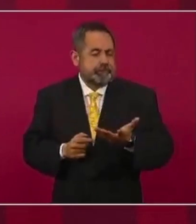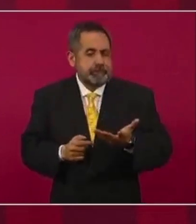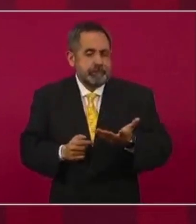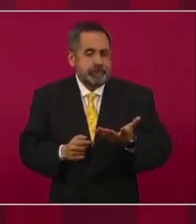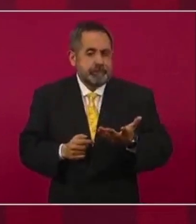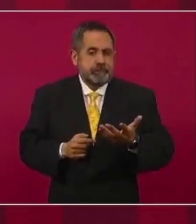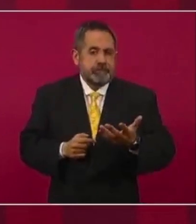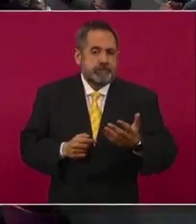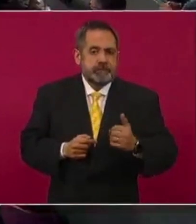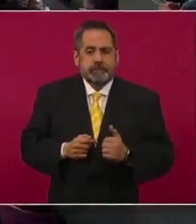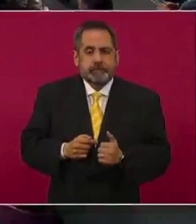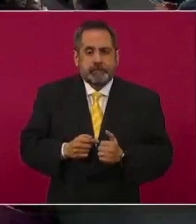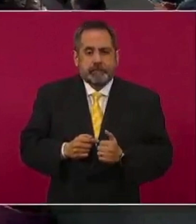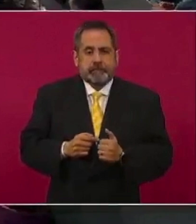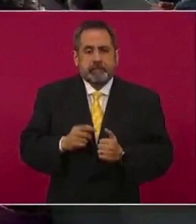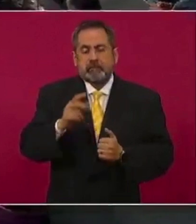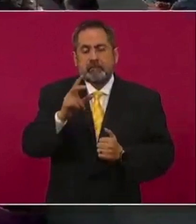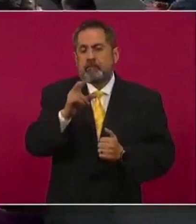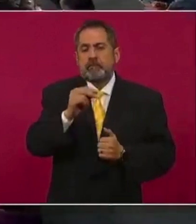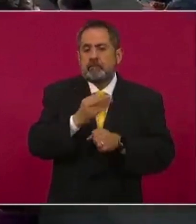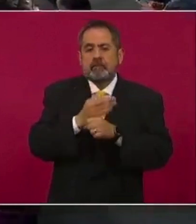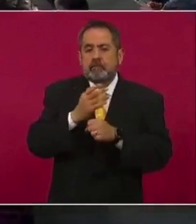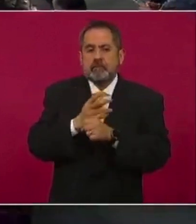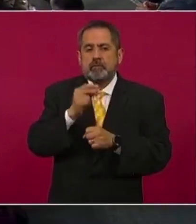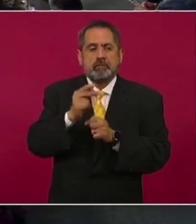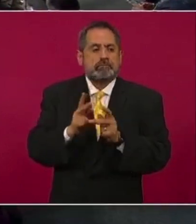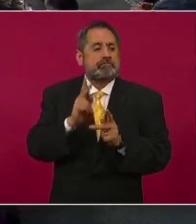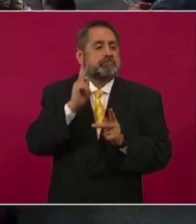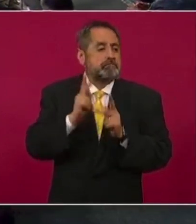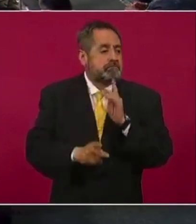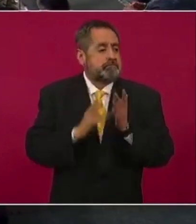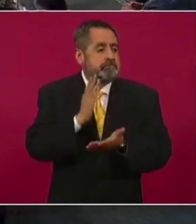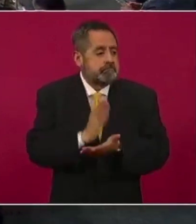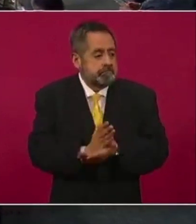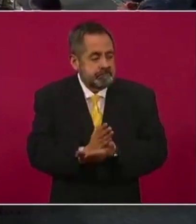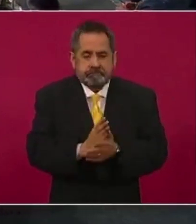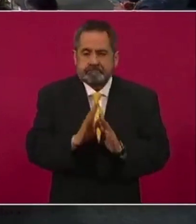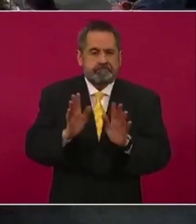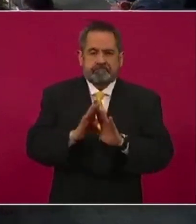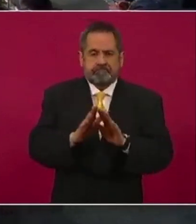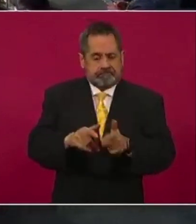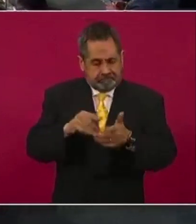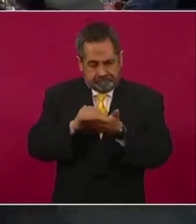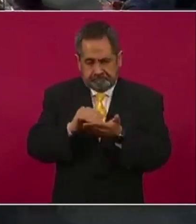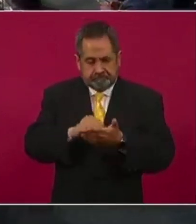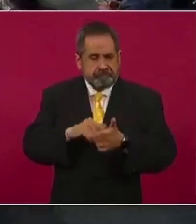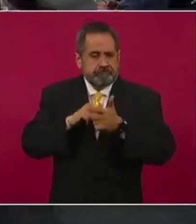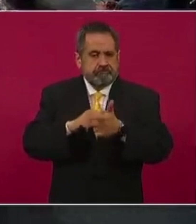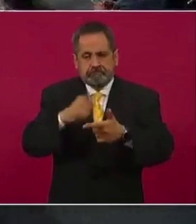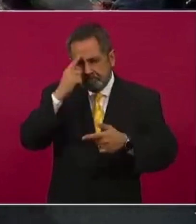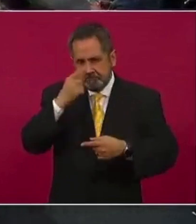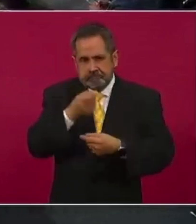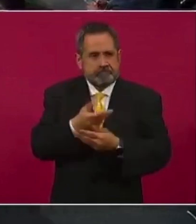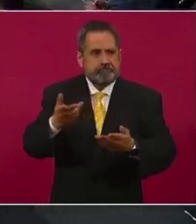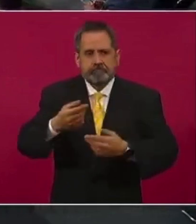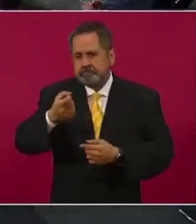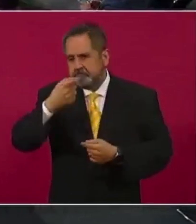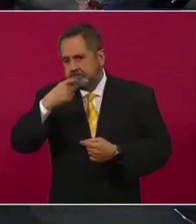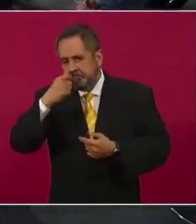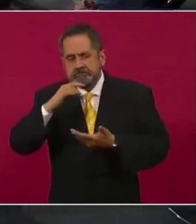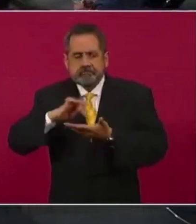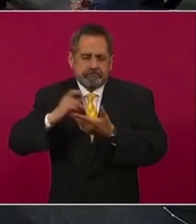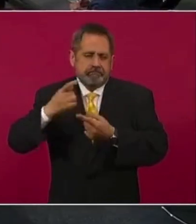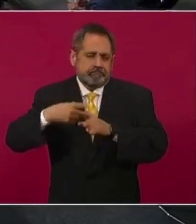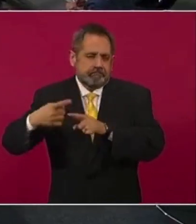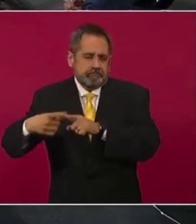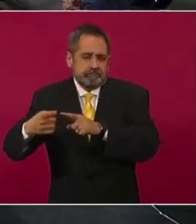hacer una pausa, ni mucho menos, de lo que son los medicamentos y que en este caso también la novedad de